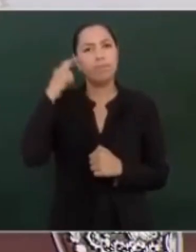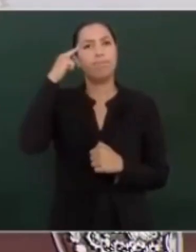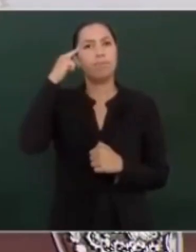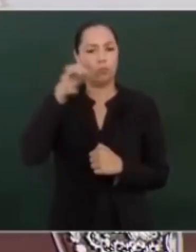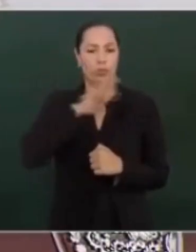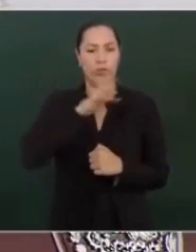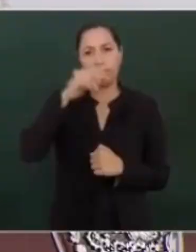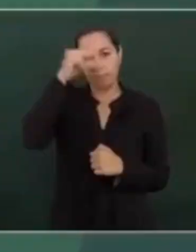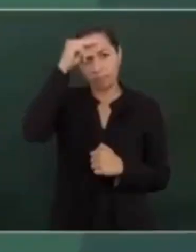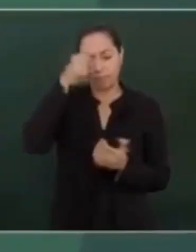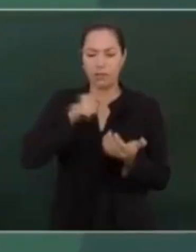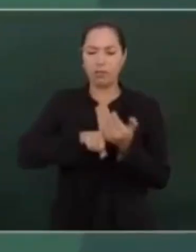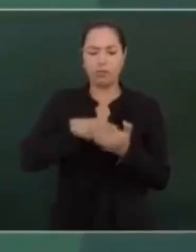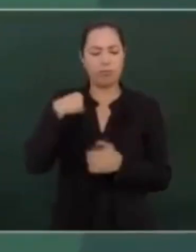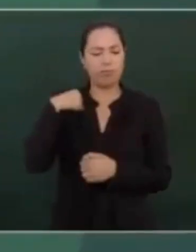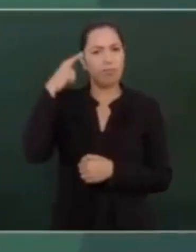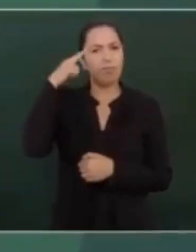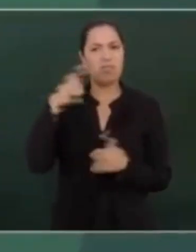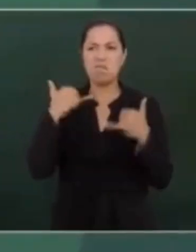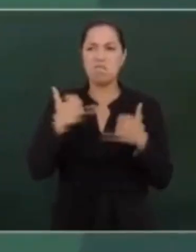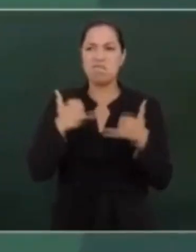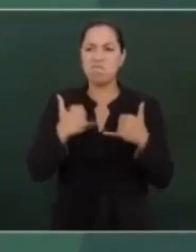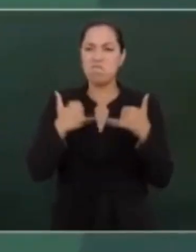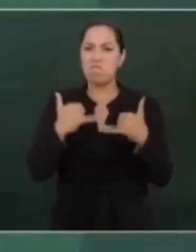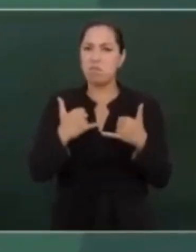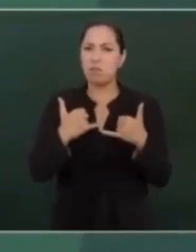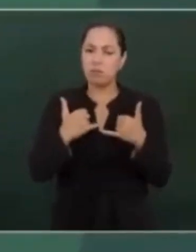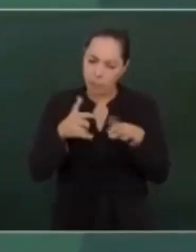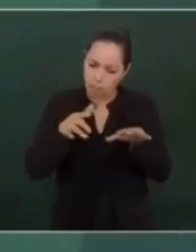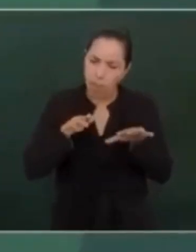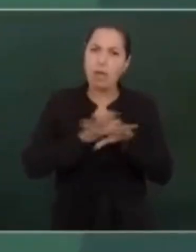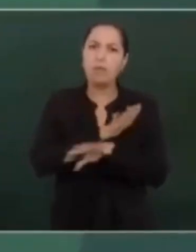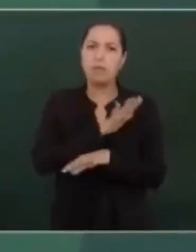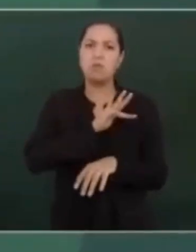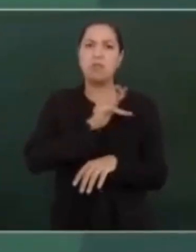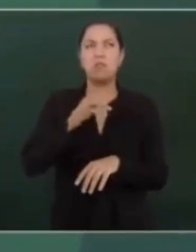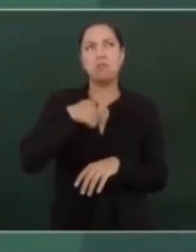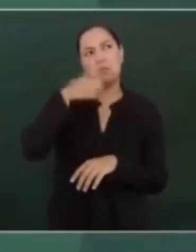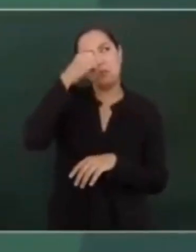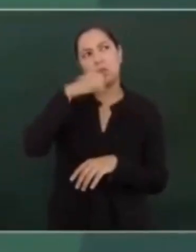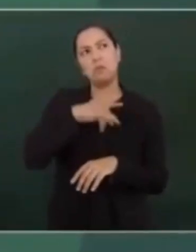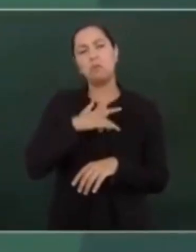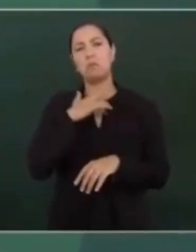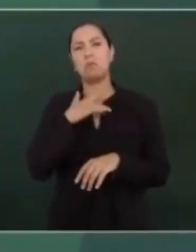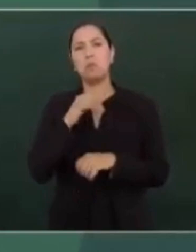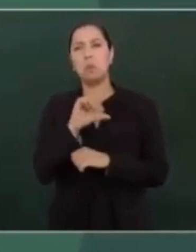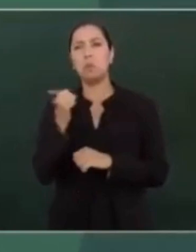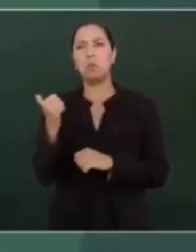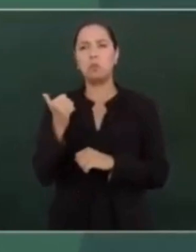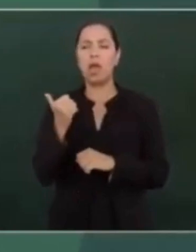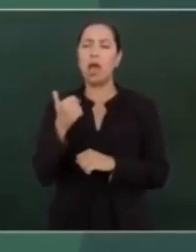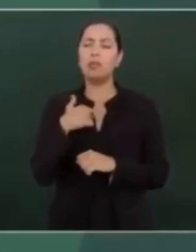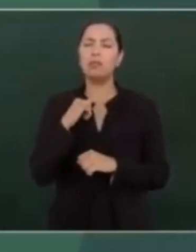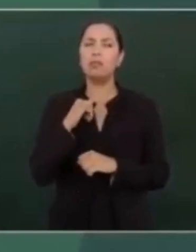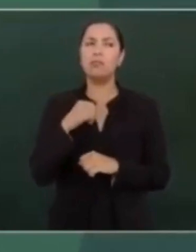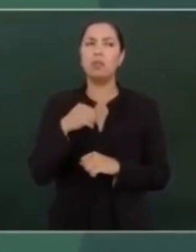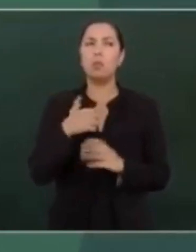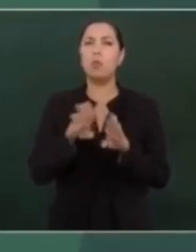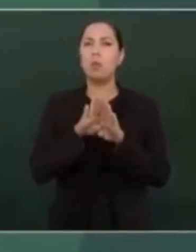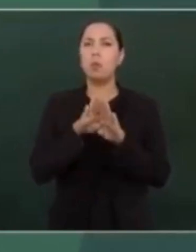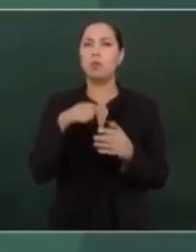y no aferrarse y saber rectificar.